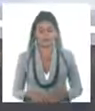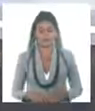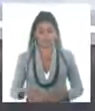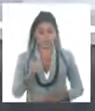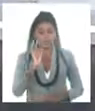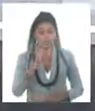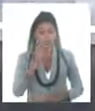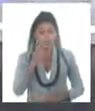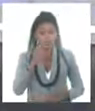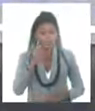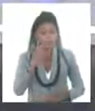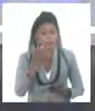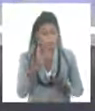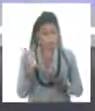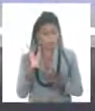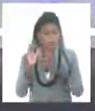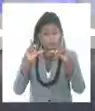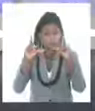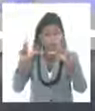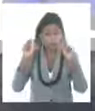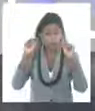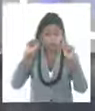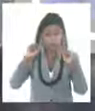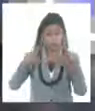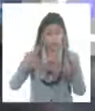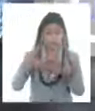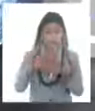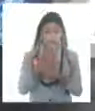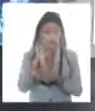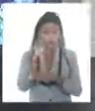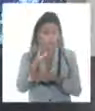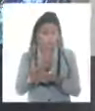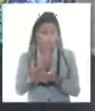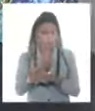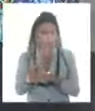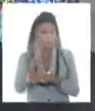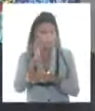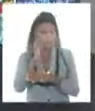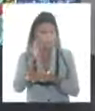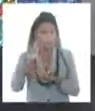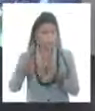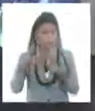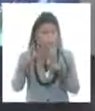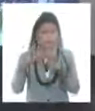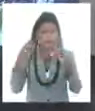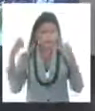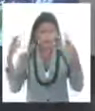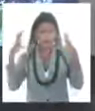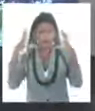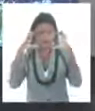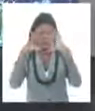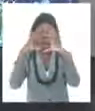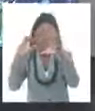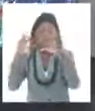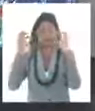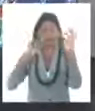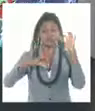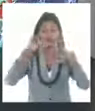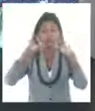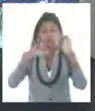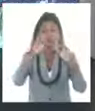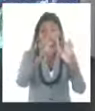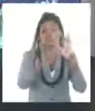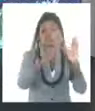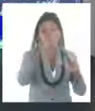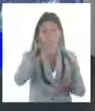ahora les voy a mostrar lo que ha ocurrido durante el día de hoy un incremento de los nublados y las lluvias en la parte occidental de nuestro país,